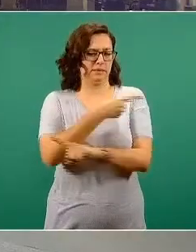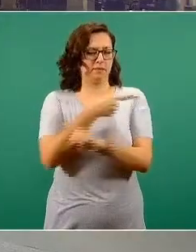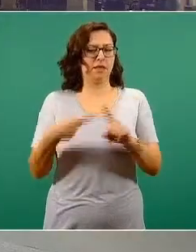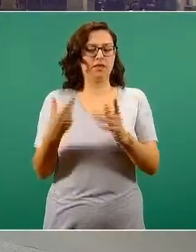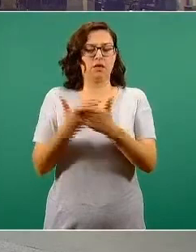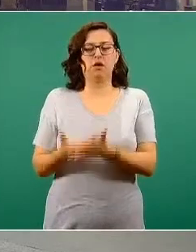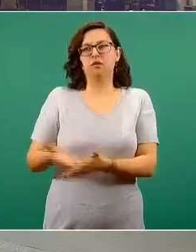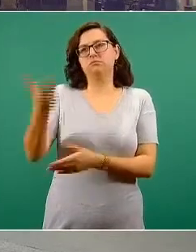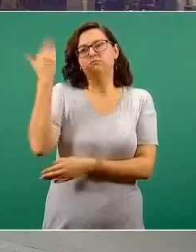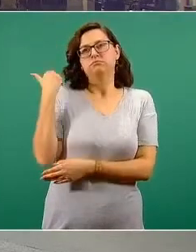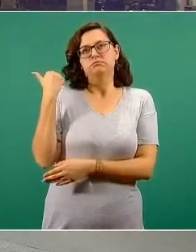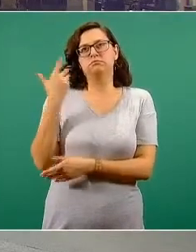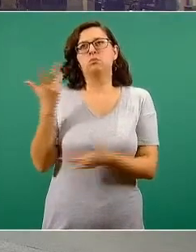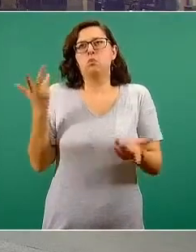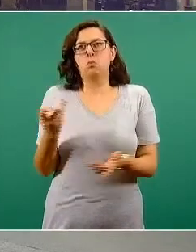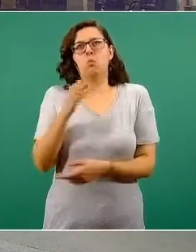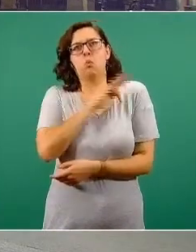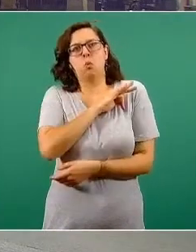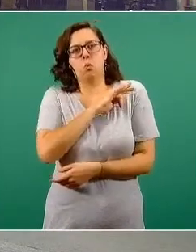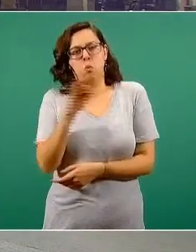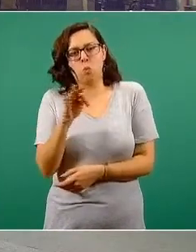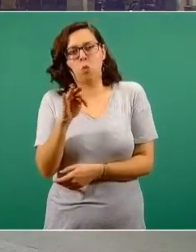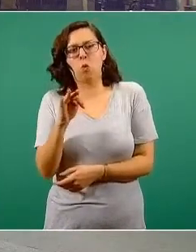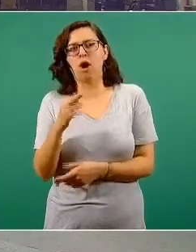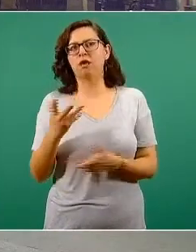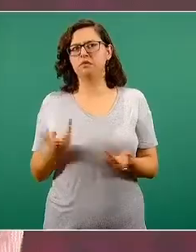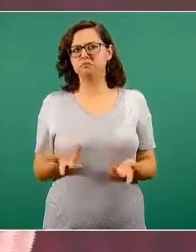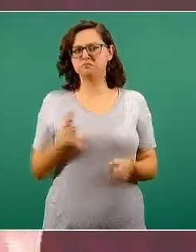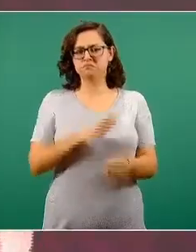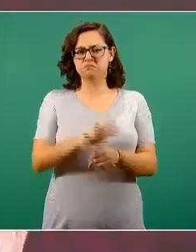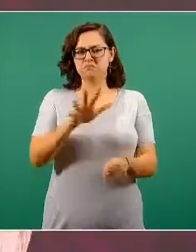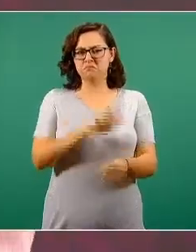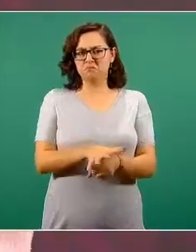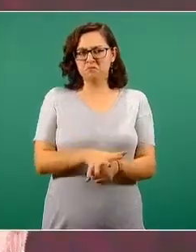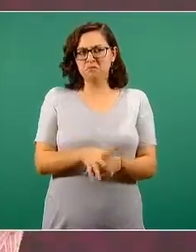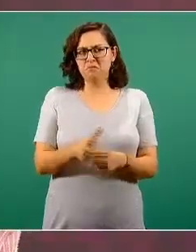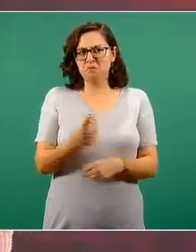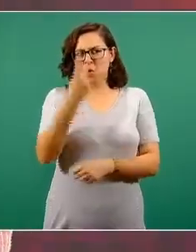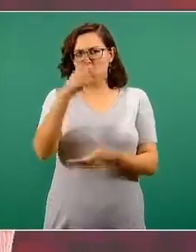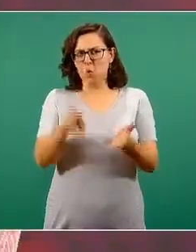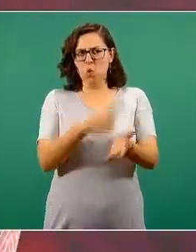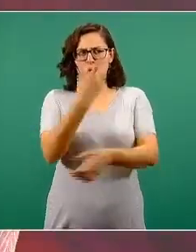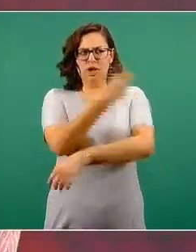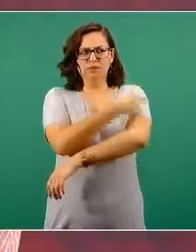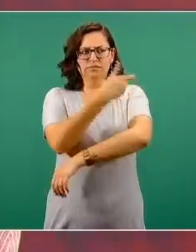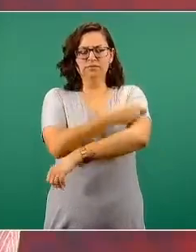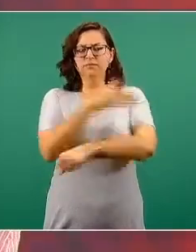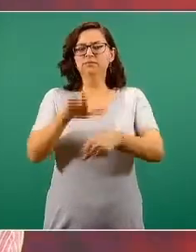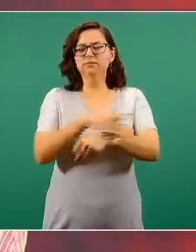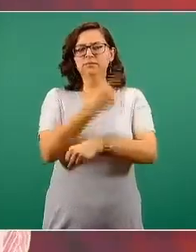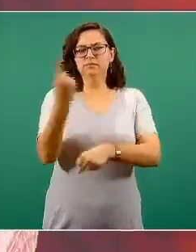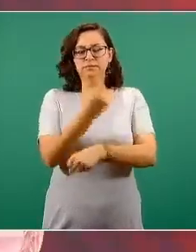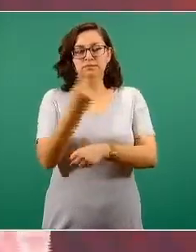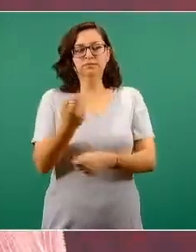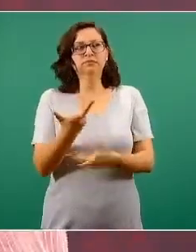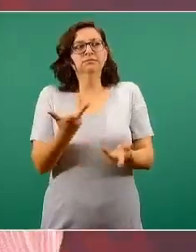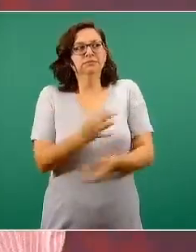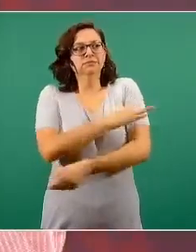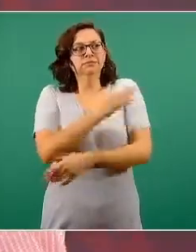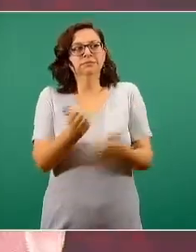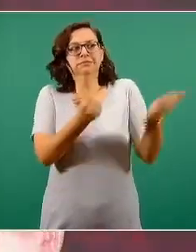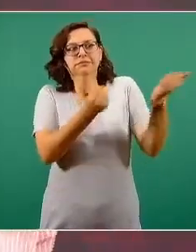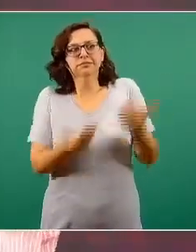para considerar si podíamos dado el abastecimiento lento o inconstante de las cinco vacunas